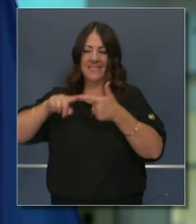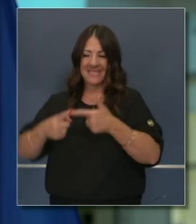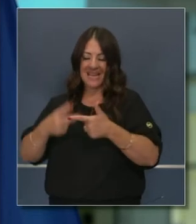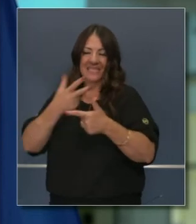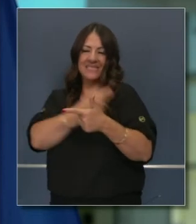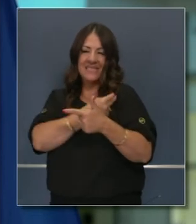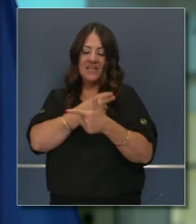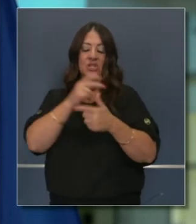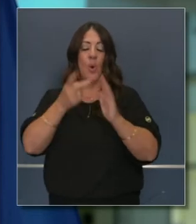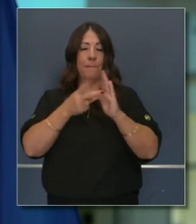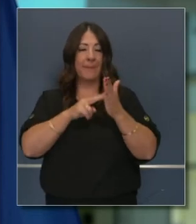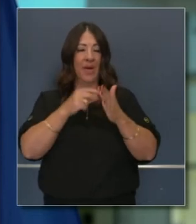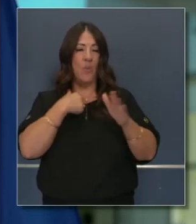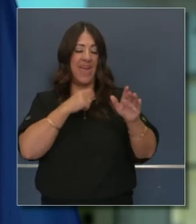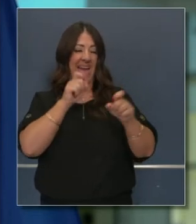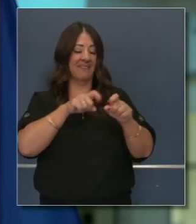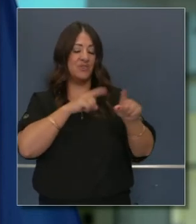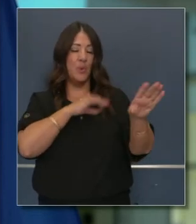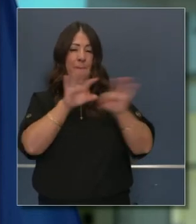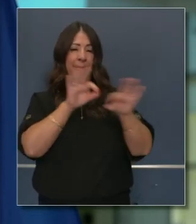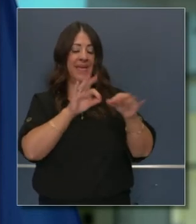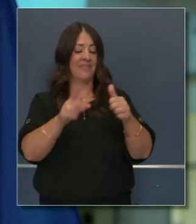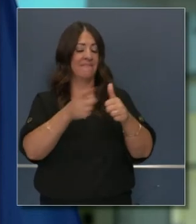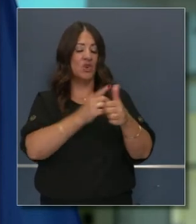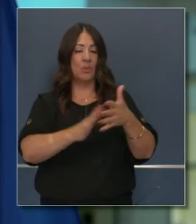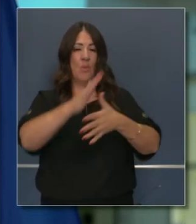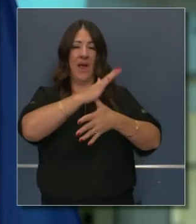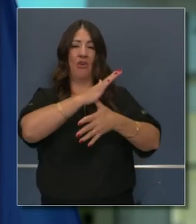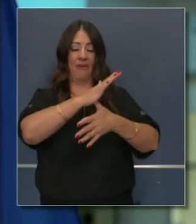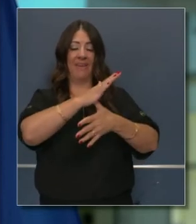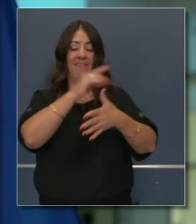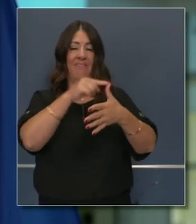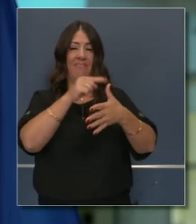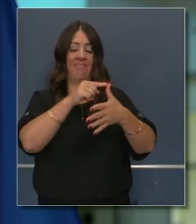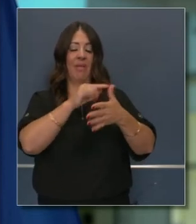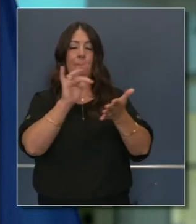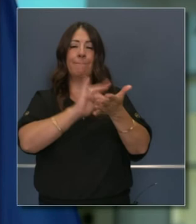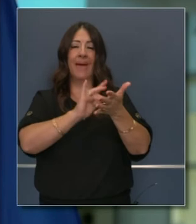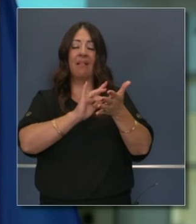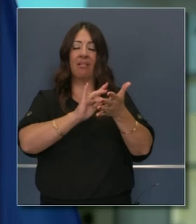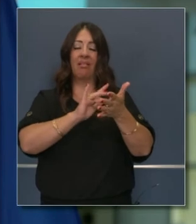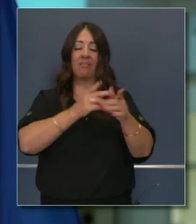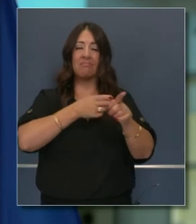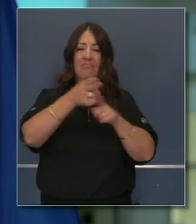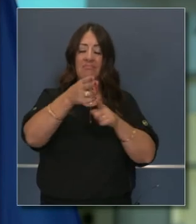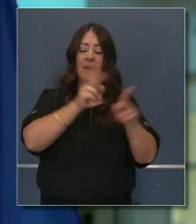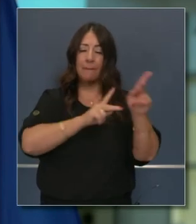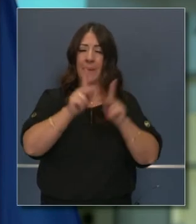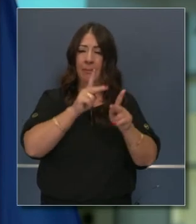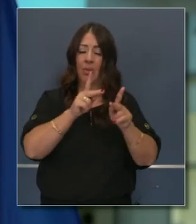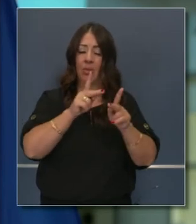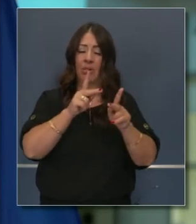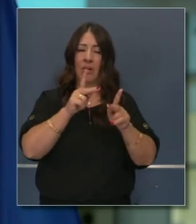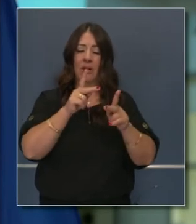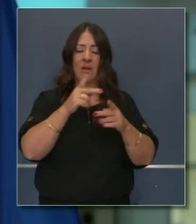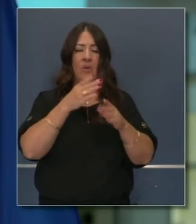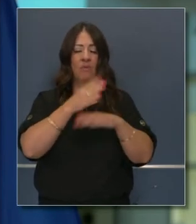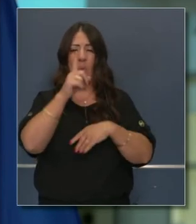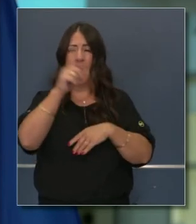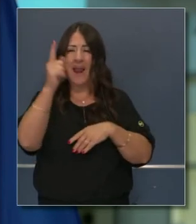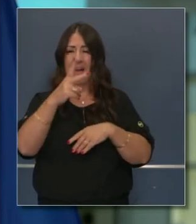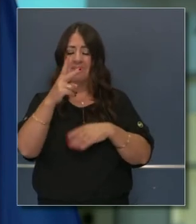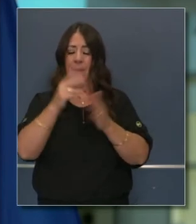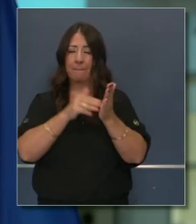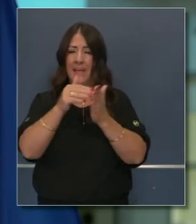aproximadamente, dependiendo de cómo lo analice, nuestro equipo de trabajo de salud es 1